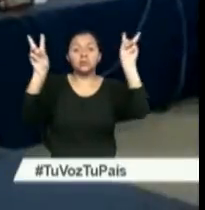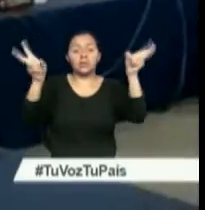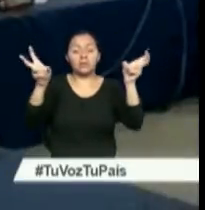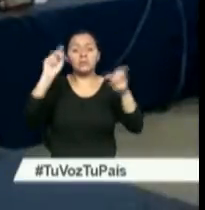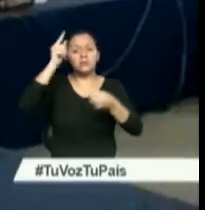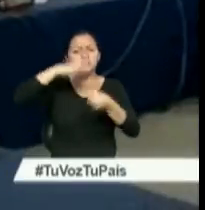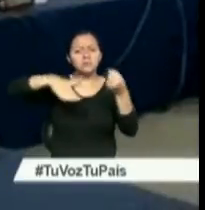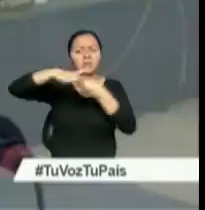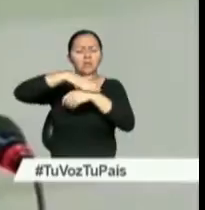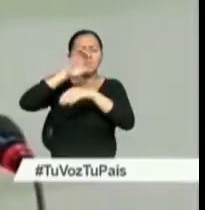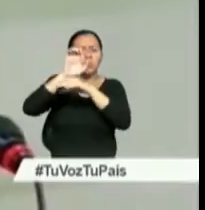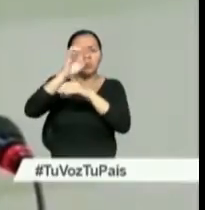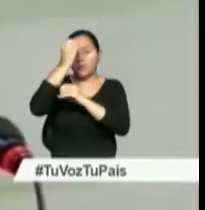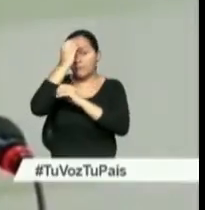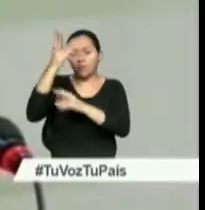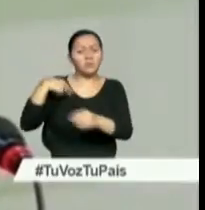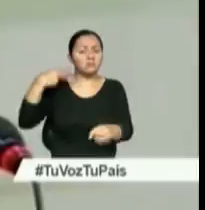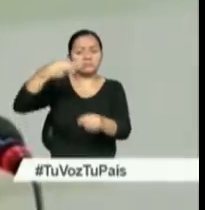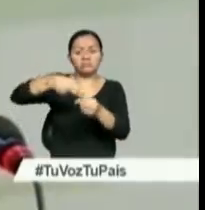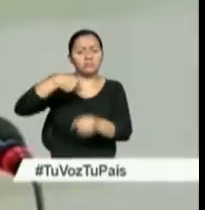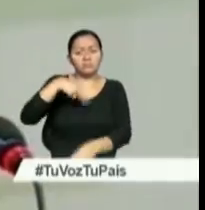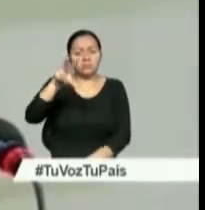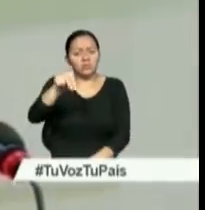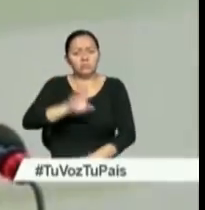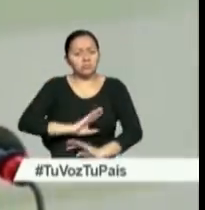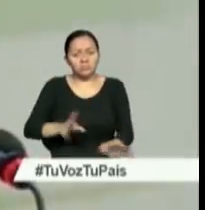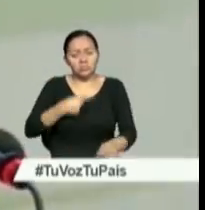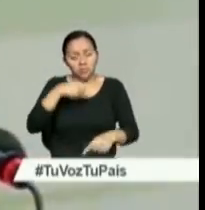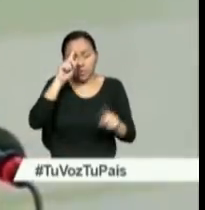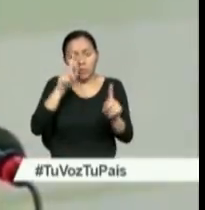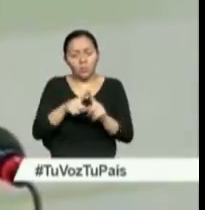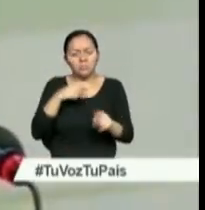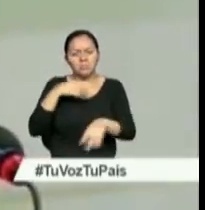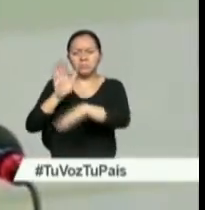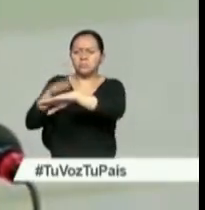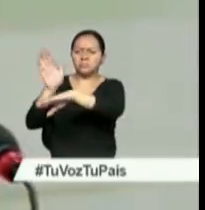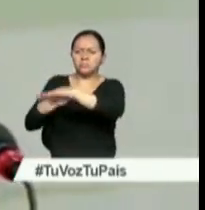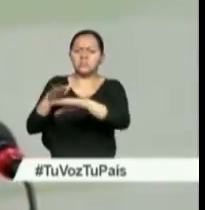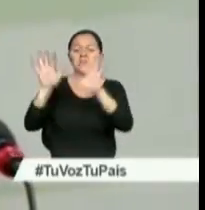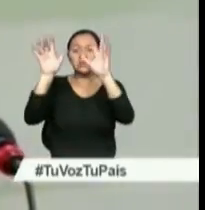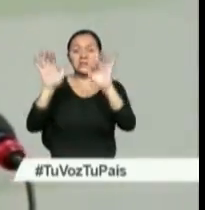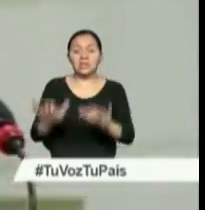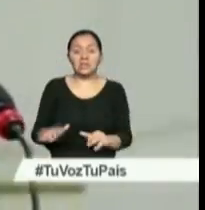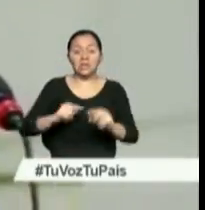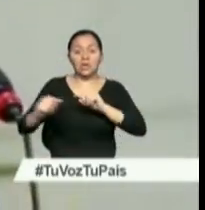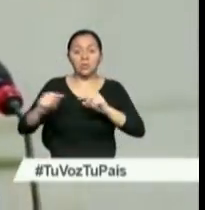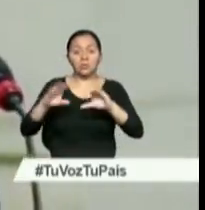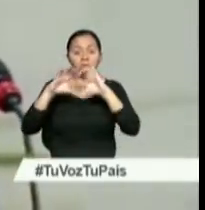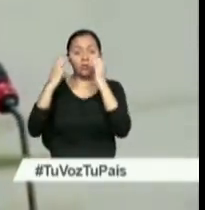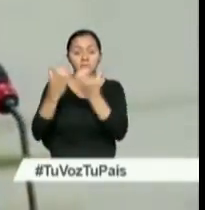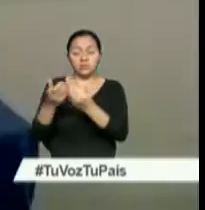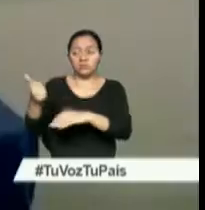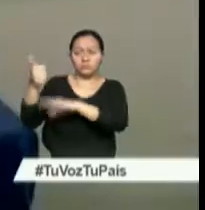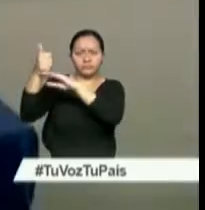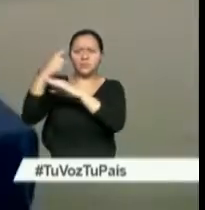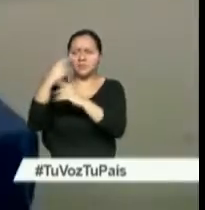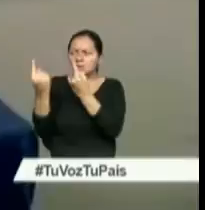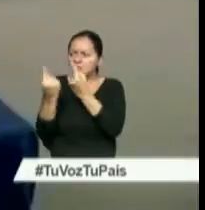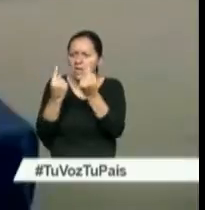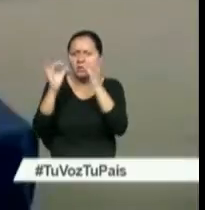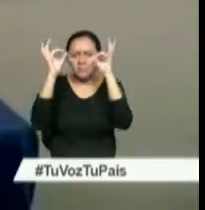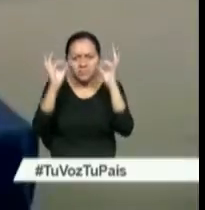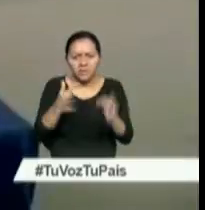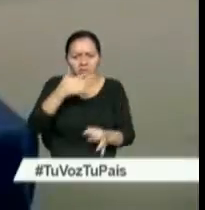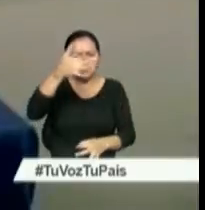el Estado ecuatoriano informó que no asistiría a la misma y reitera su pedido a la Secretaría Ejecutiva de la Comisión de entablar un diálogo